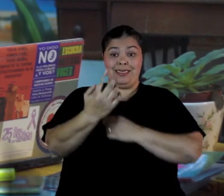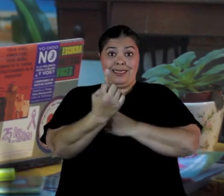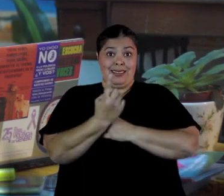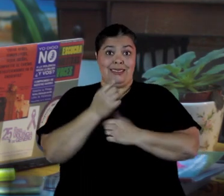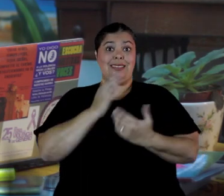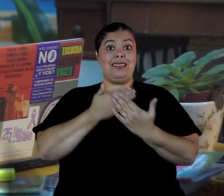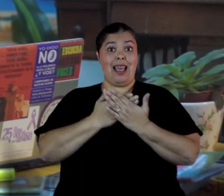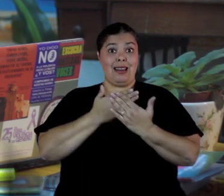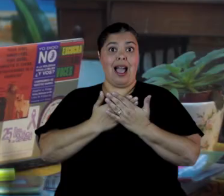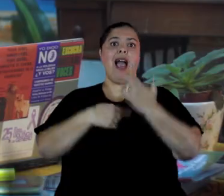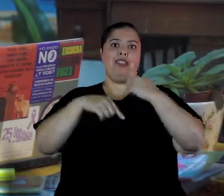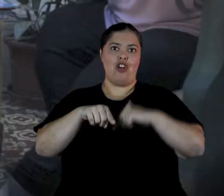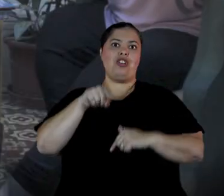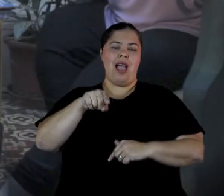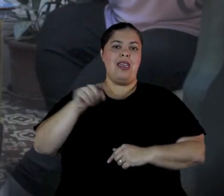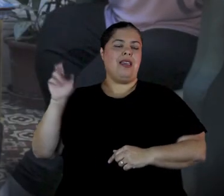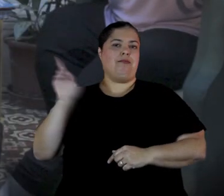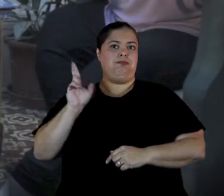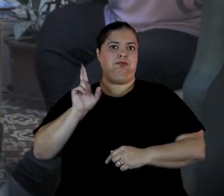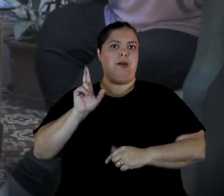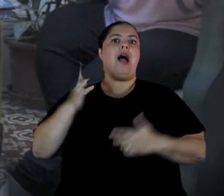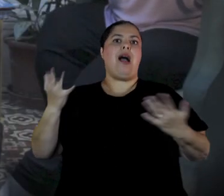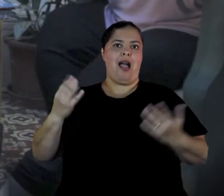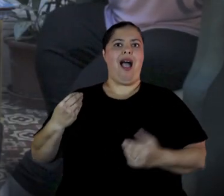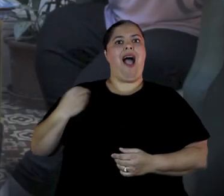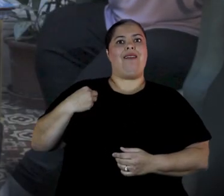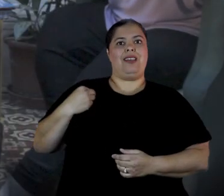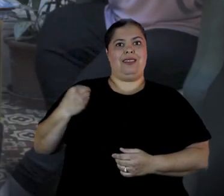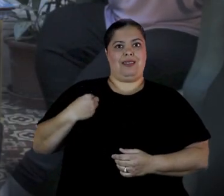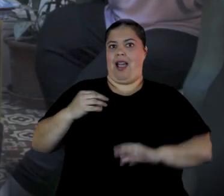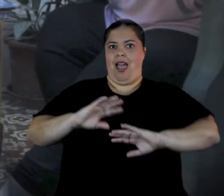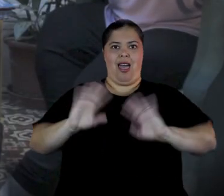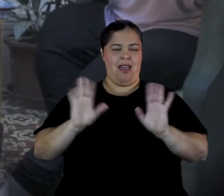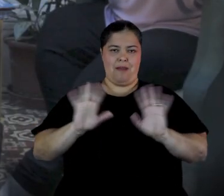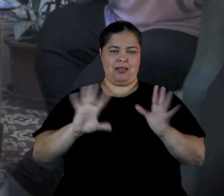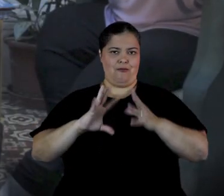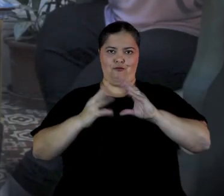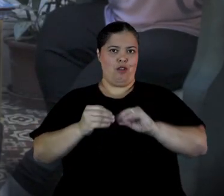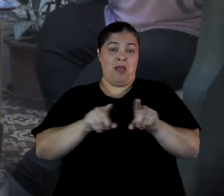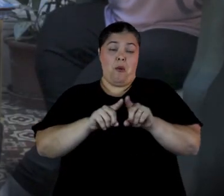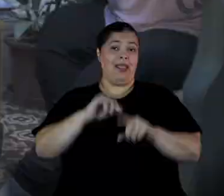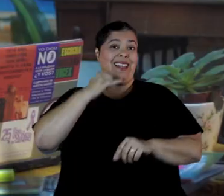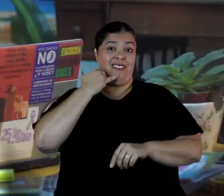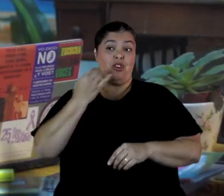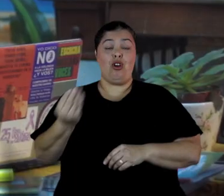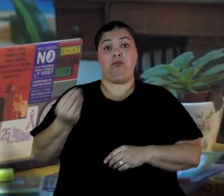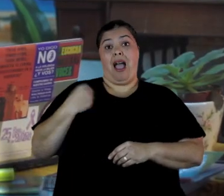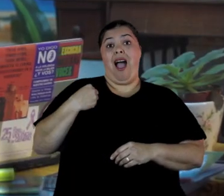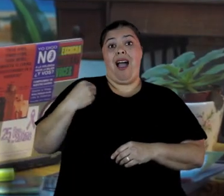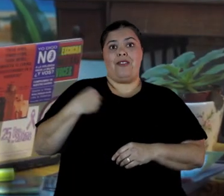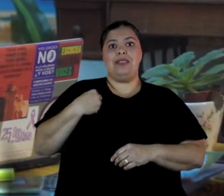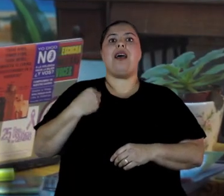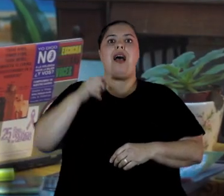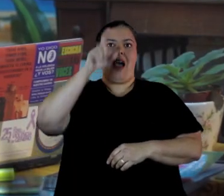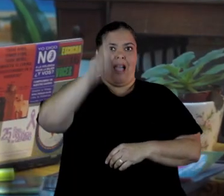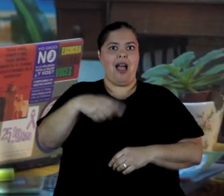encuentra. Y en ese caso, lo único que le hace a ella es avisarle como un teléfono que le suena y le está avisando tanto